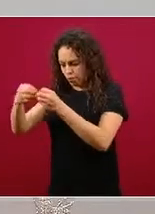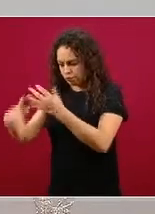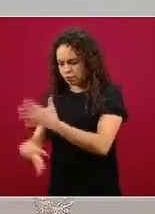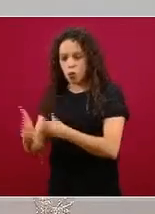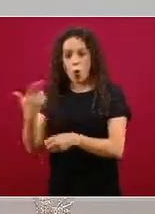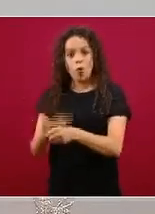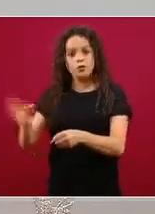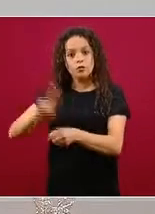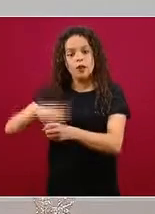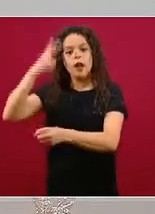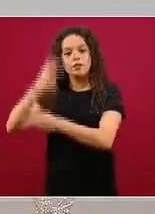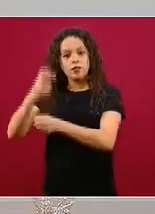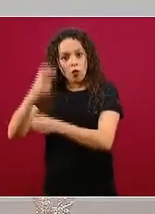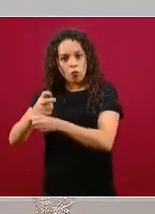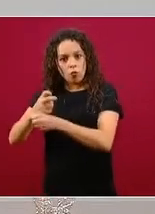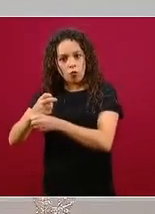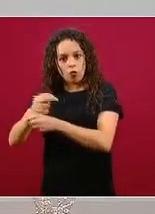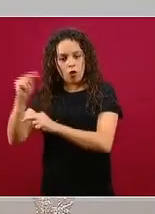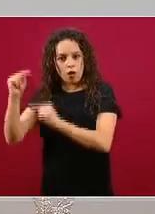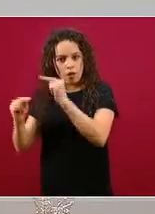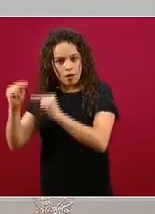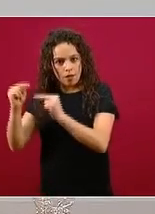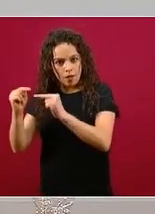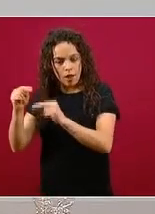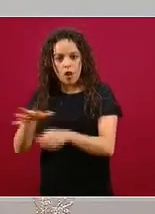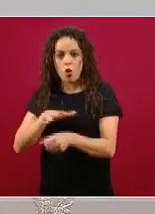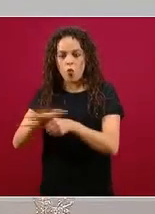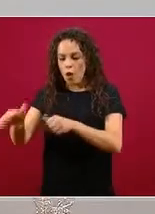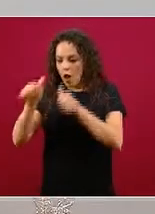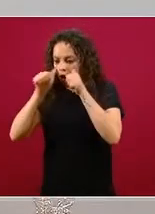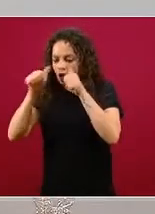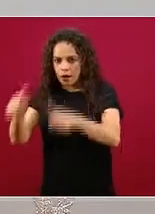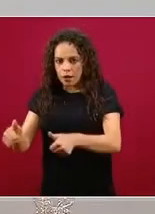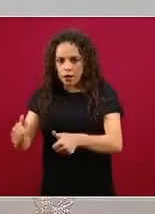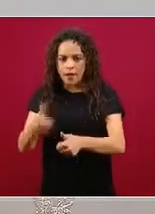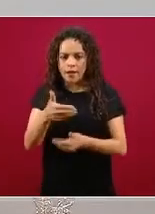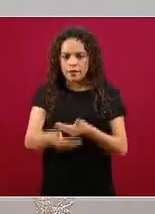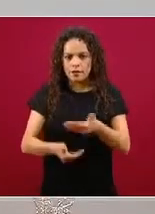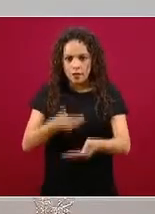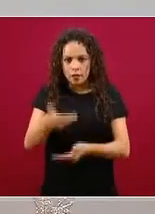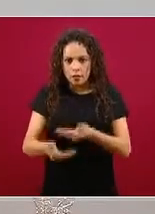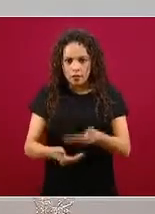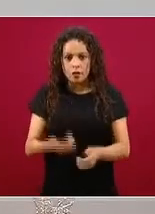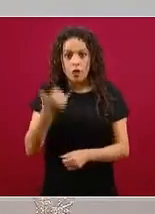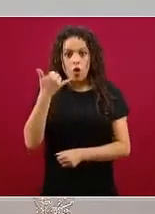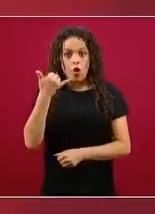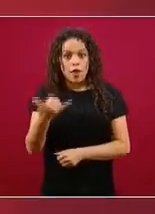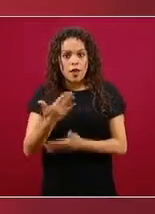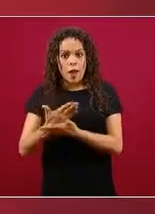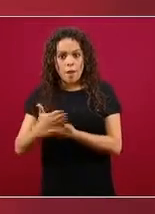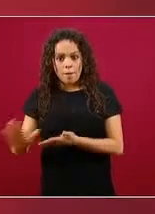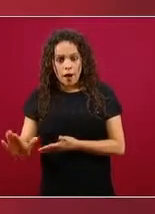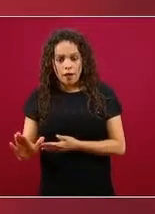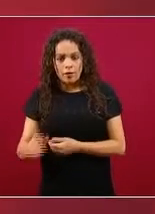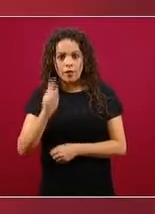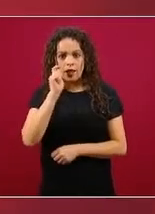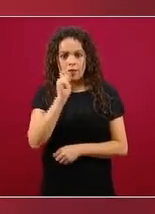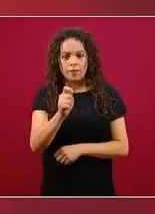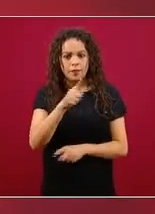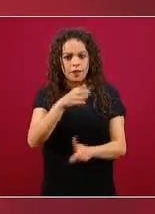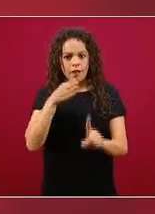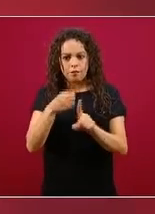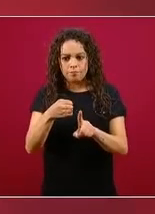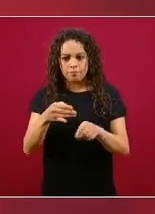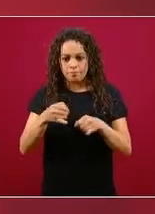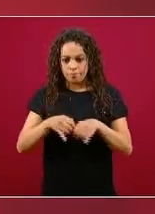servicio ofrece y una información específica también sobre si usted tiene falta de aire,